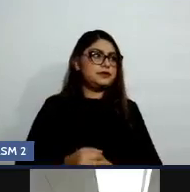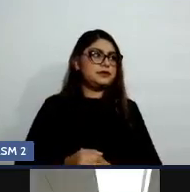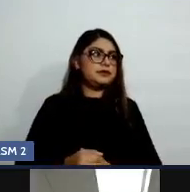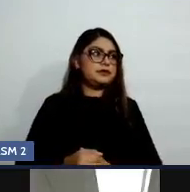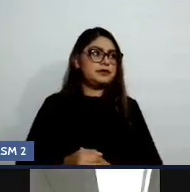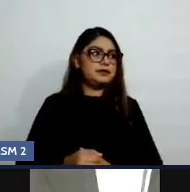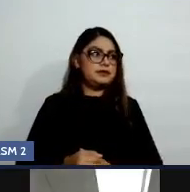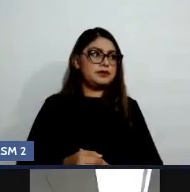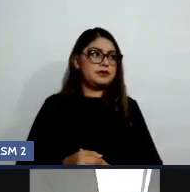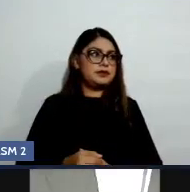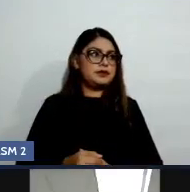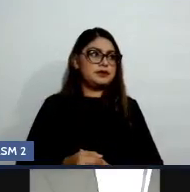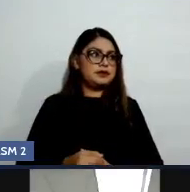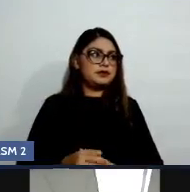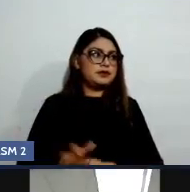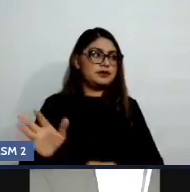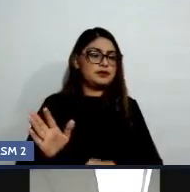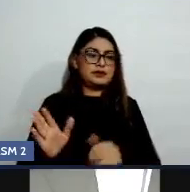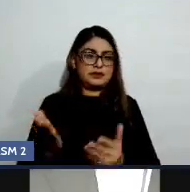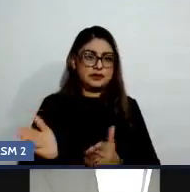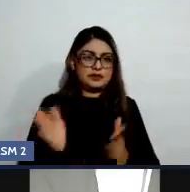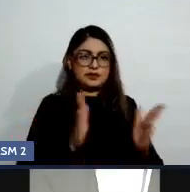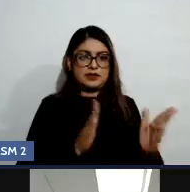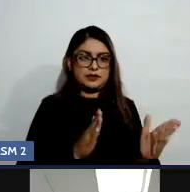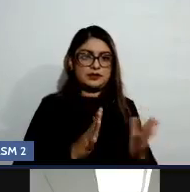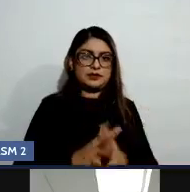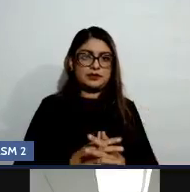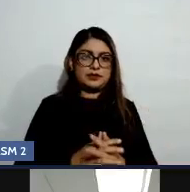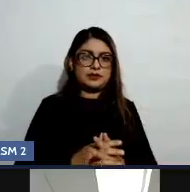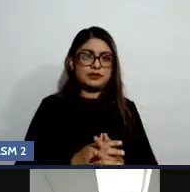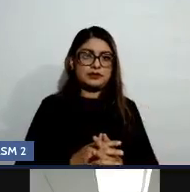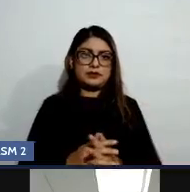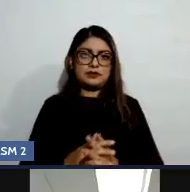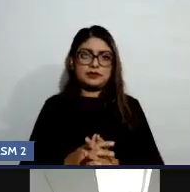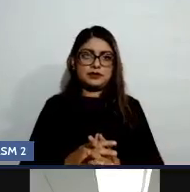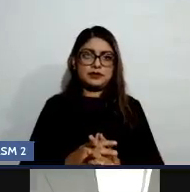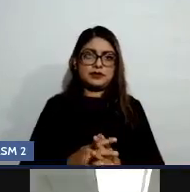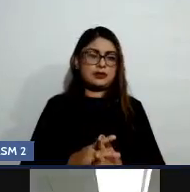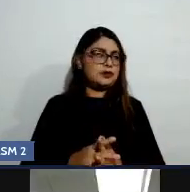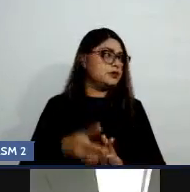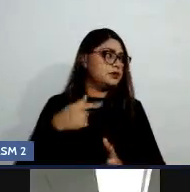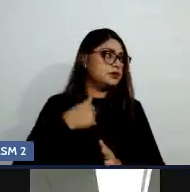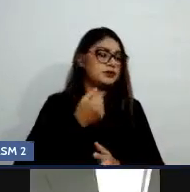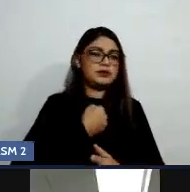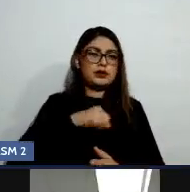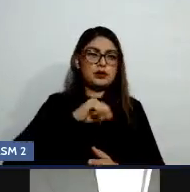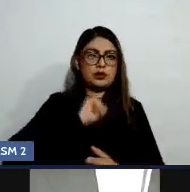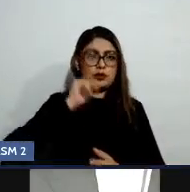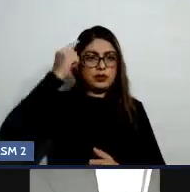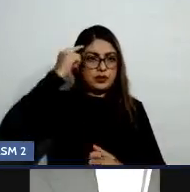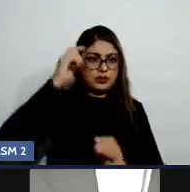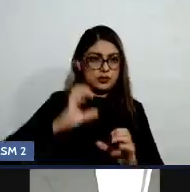La que sigue, por favor. Entonces, bueno, el cuidar nuestra salud mental, ¿cómo? Pues